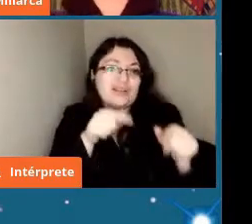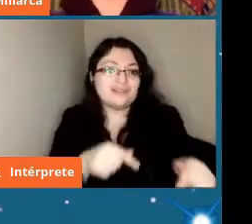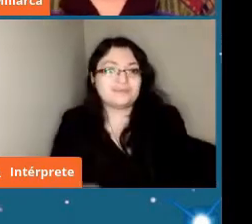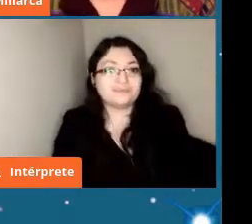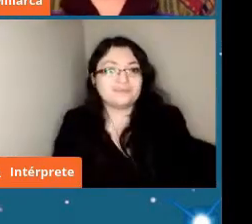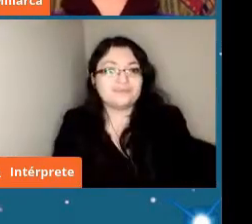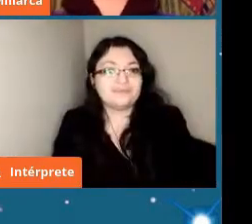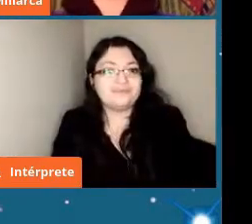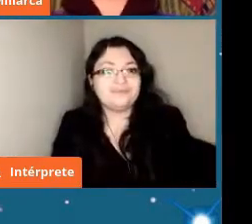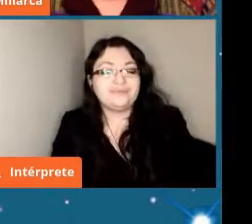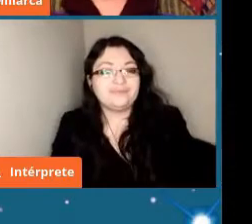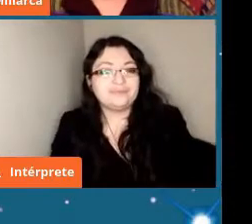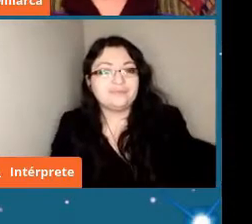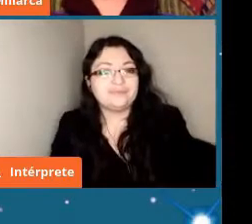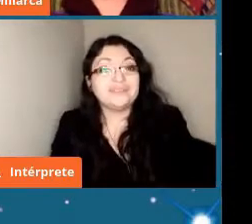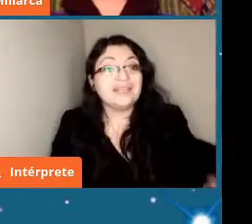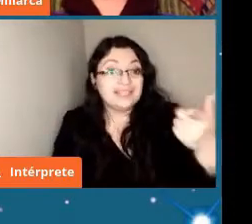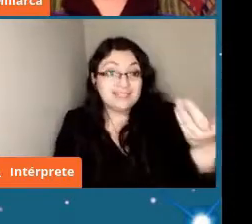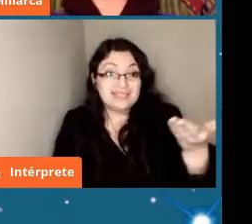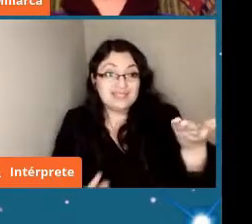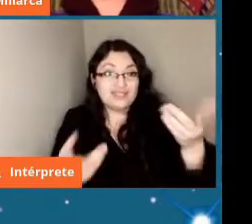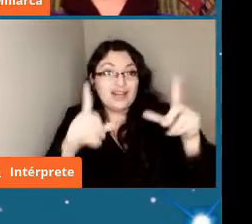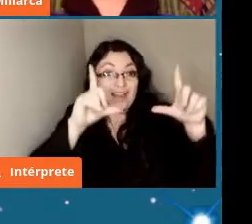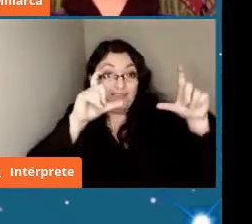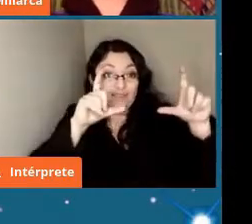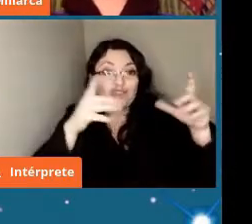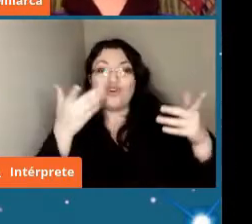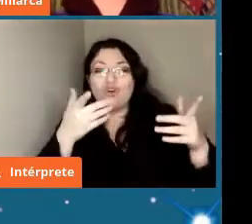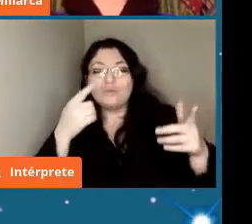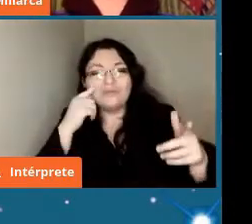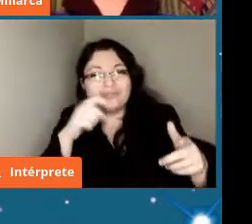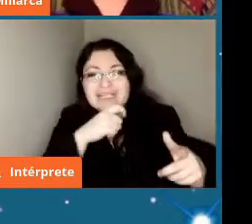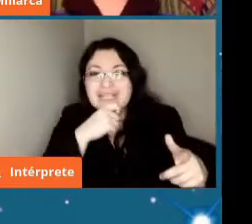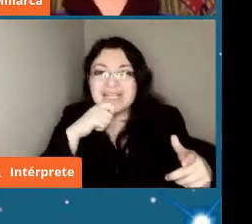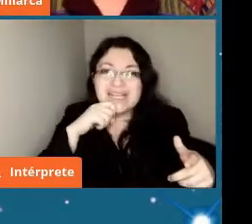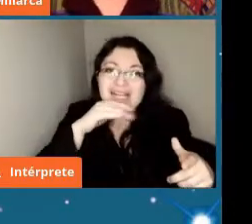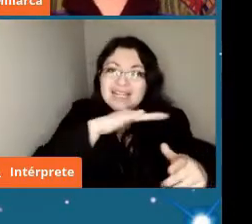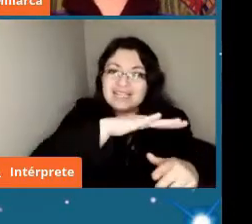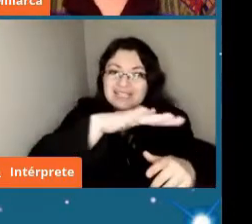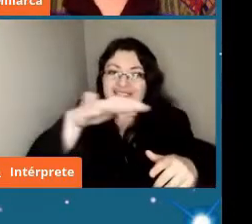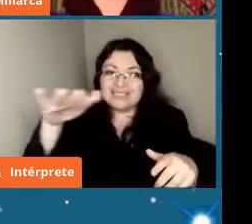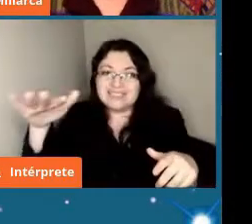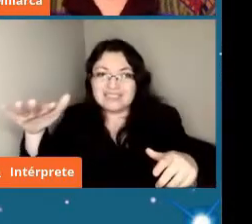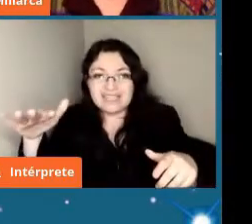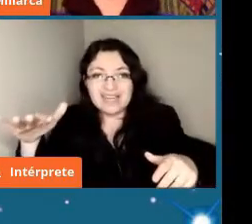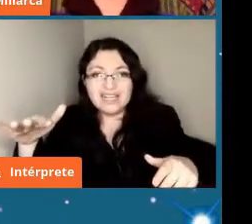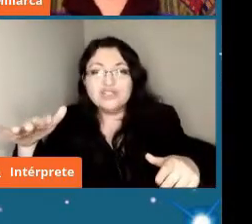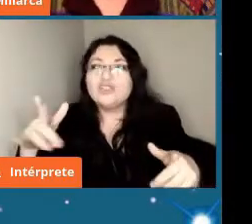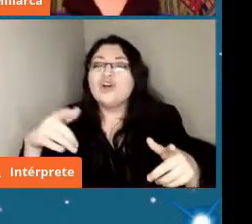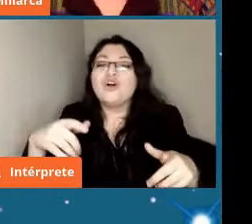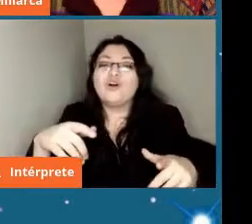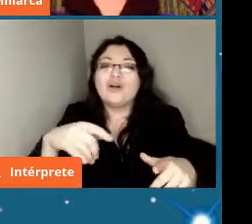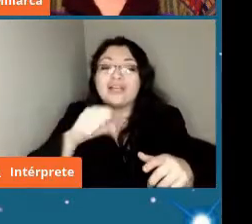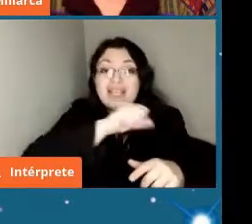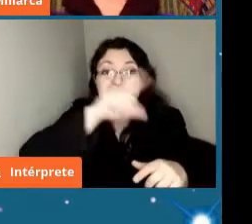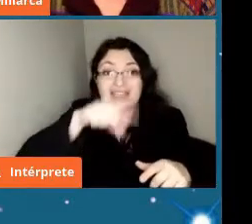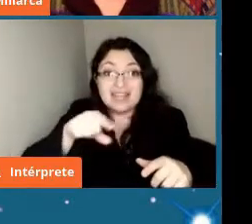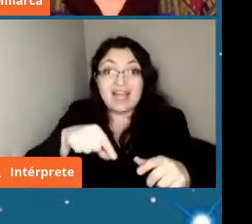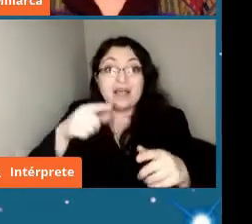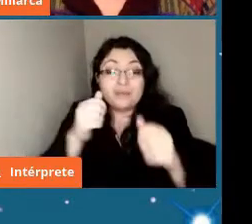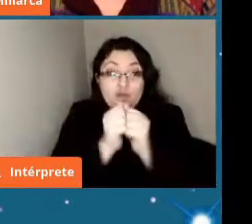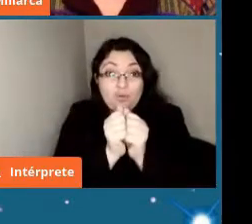esta es la como se ve el desierto Atacama cuando andamos buscando meteoritos acá están mis compañeros aquí distanciados